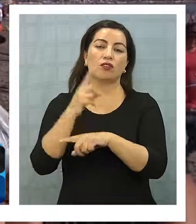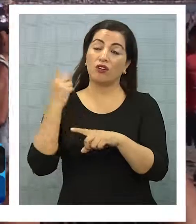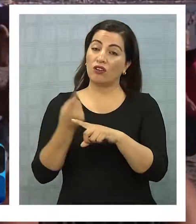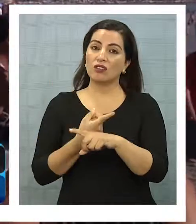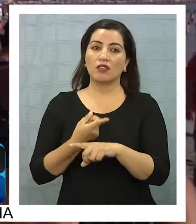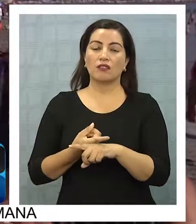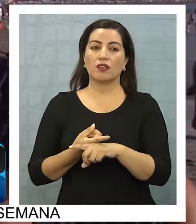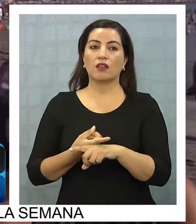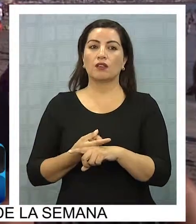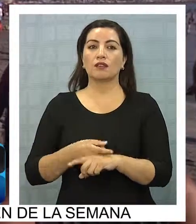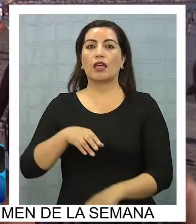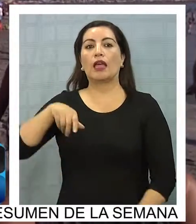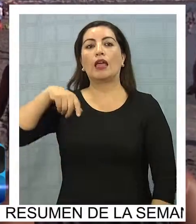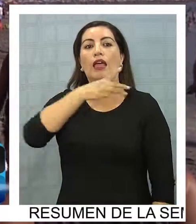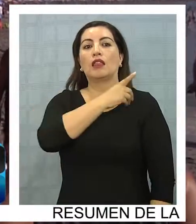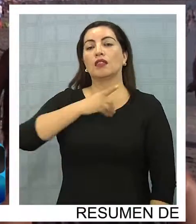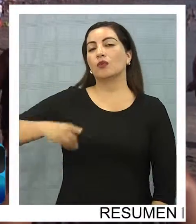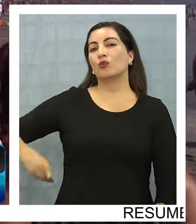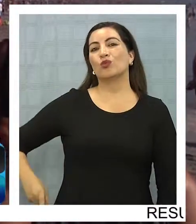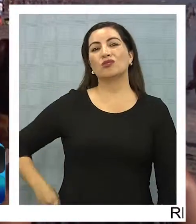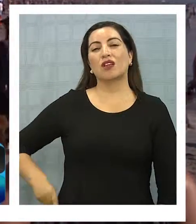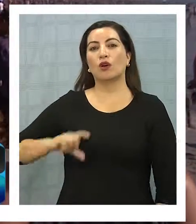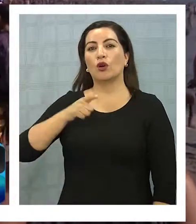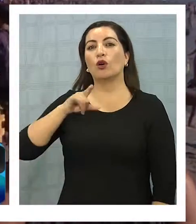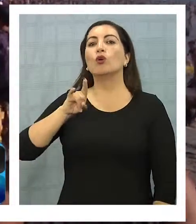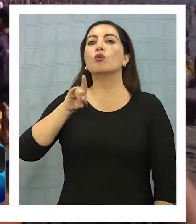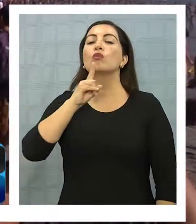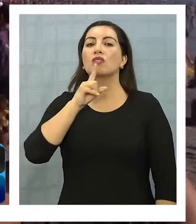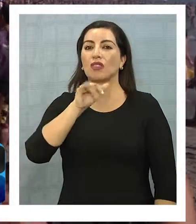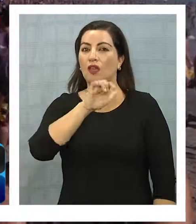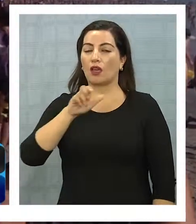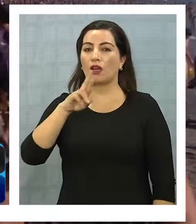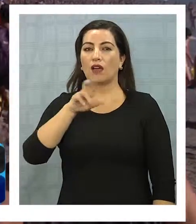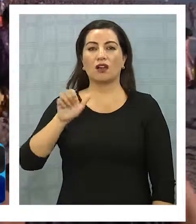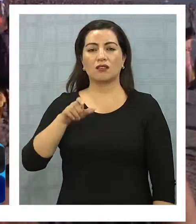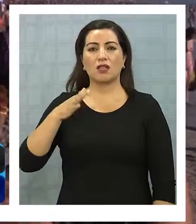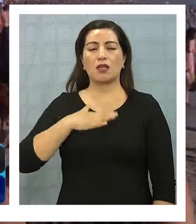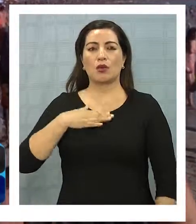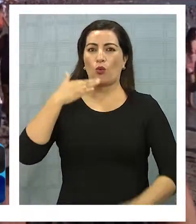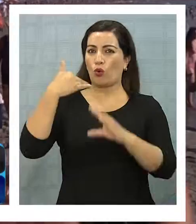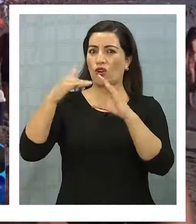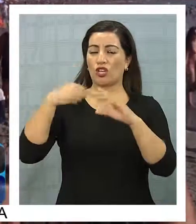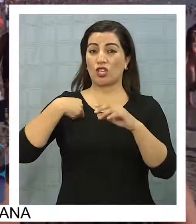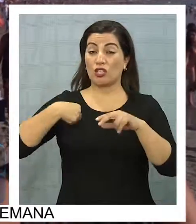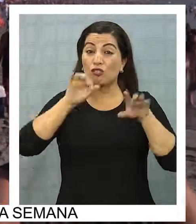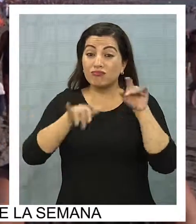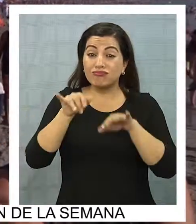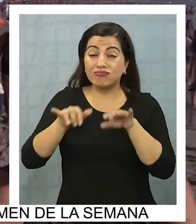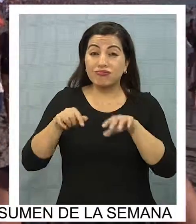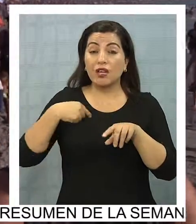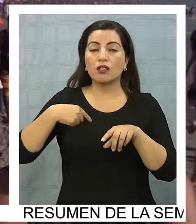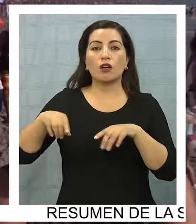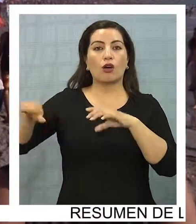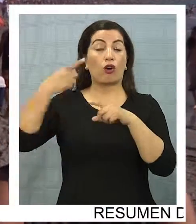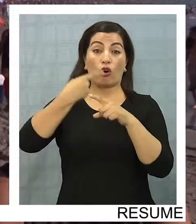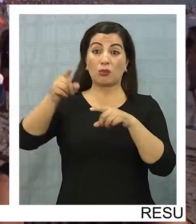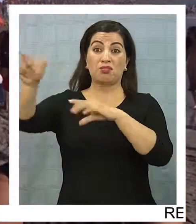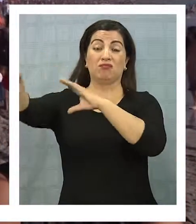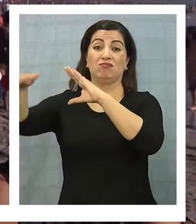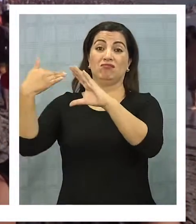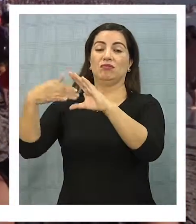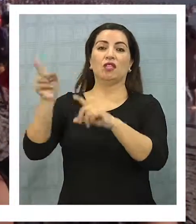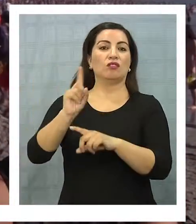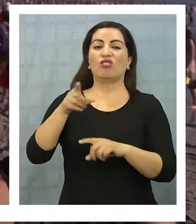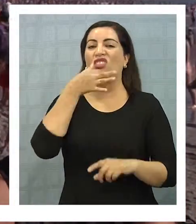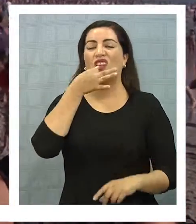deputado Gutiérrez ha hecho un montón de denuncias y todas han quedado desacreditadas completamente. Esto no es un correo que haya hecho yo, un correo que haya recibido yo, así que por lo tanto